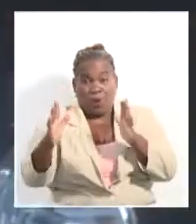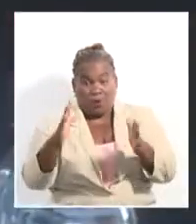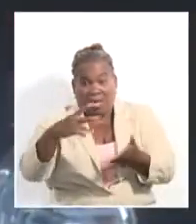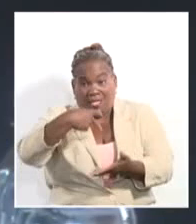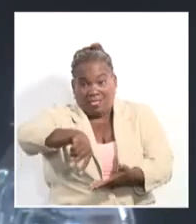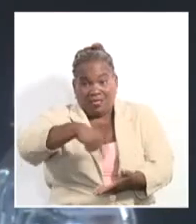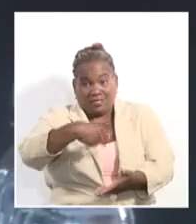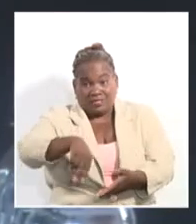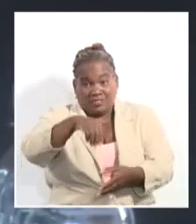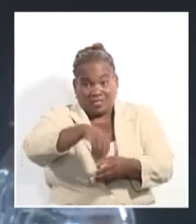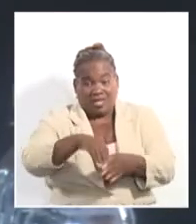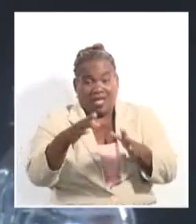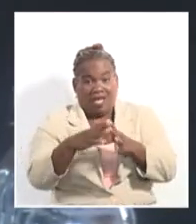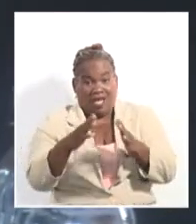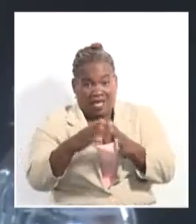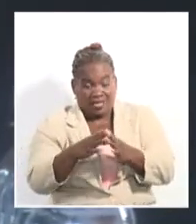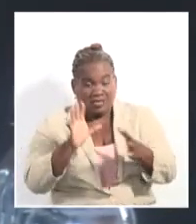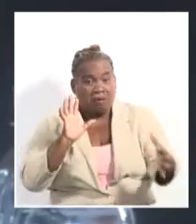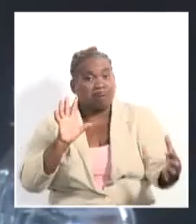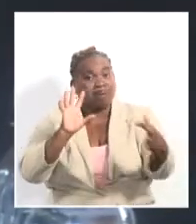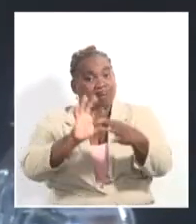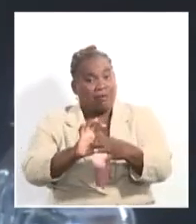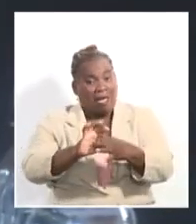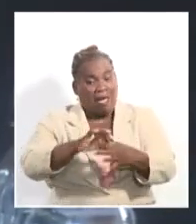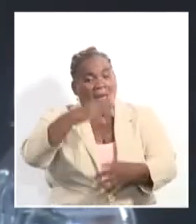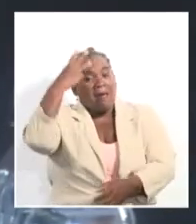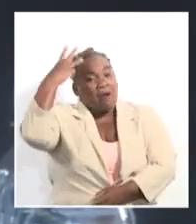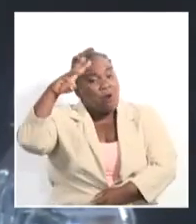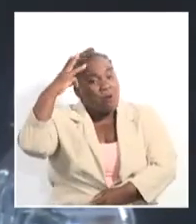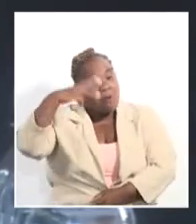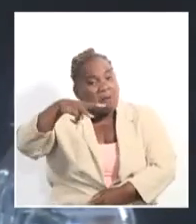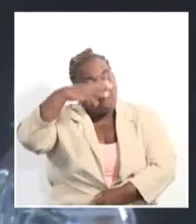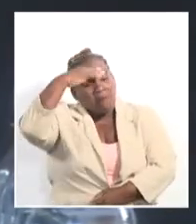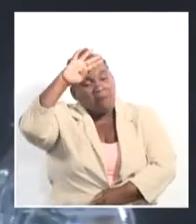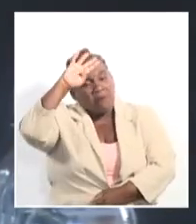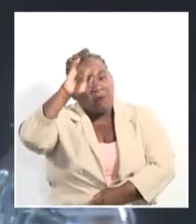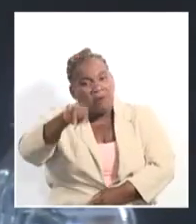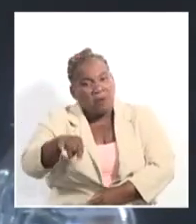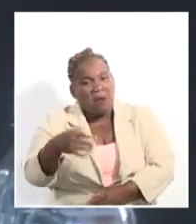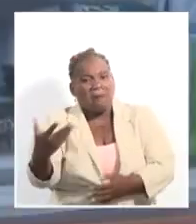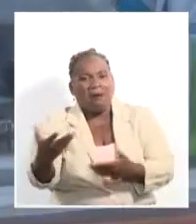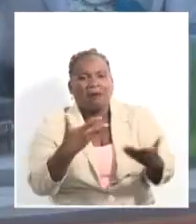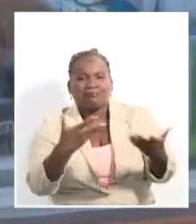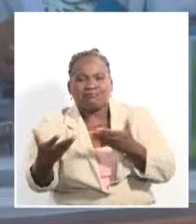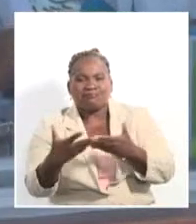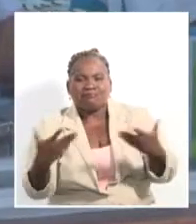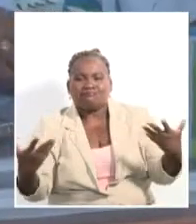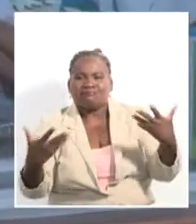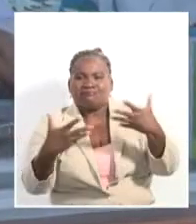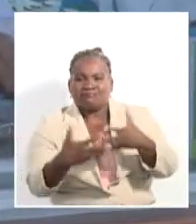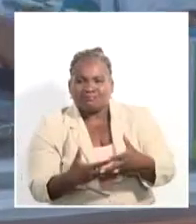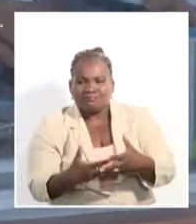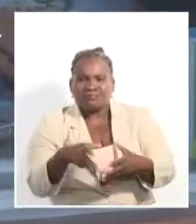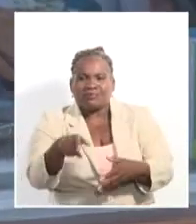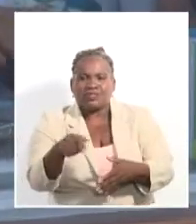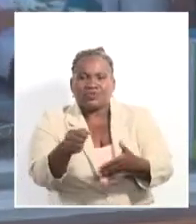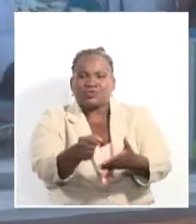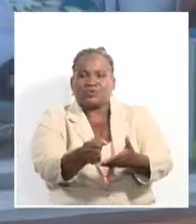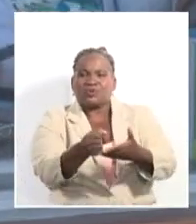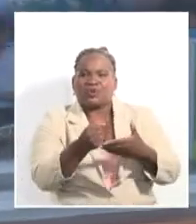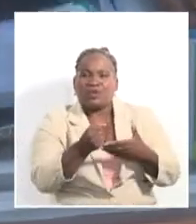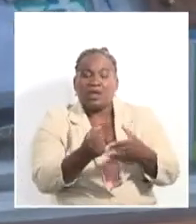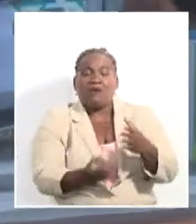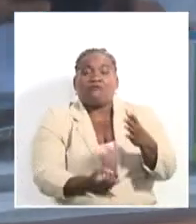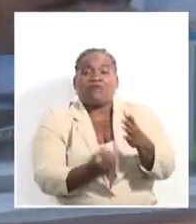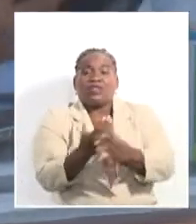culturales entre la República de México y Cuba con el propósito de estrechar los vínculos de intercambio artístico, lo que también propiciará la Fundación Cultural